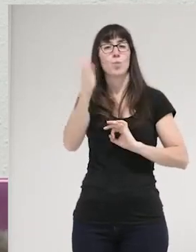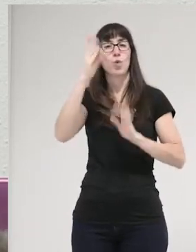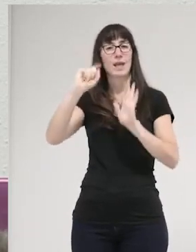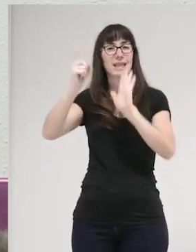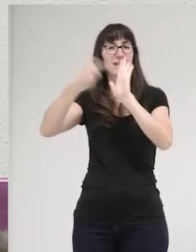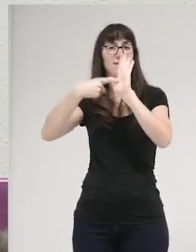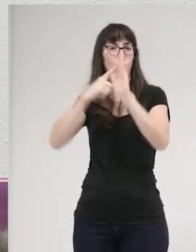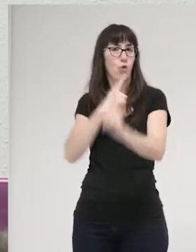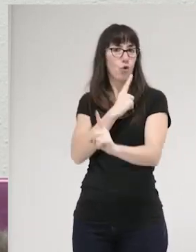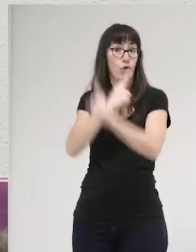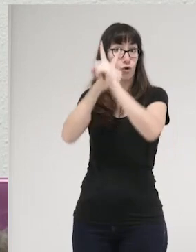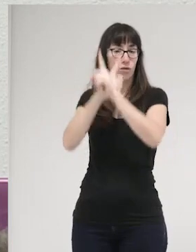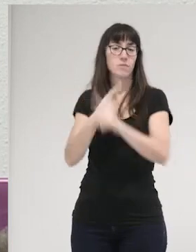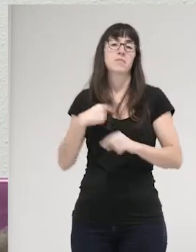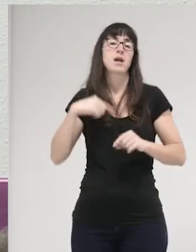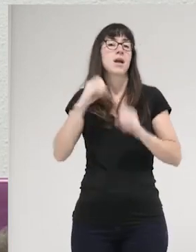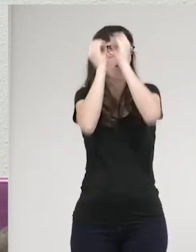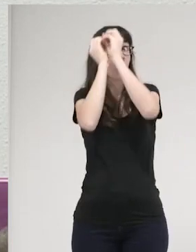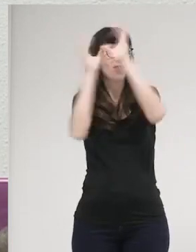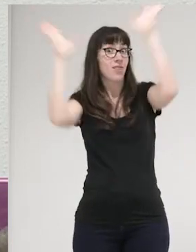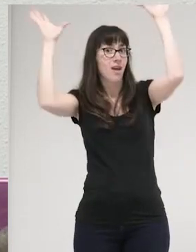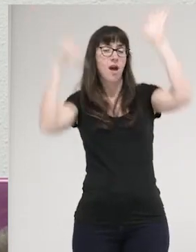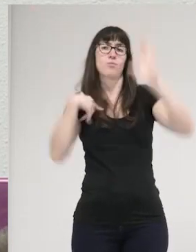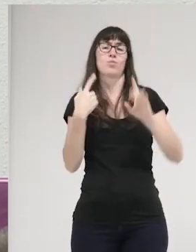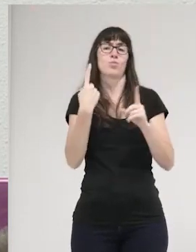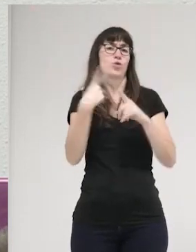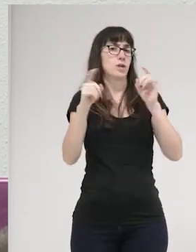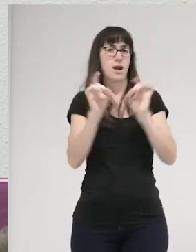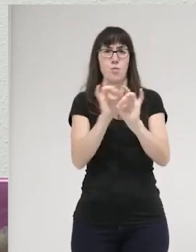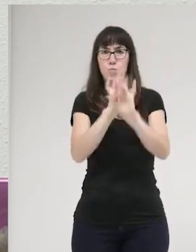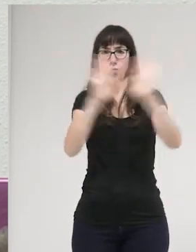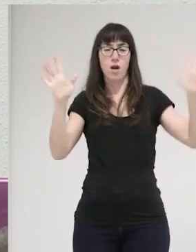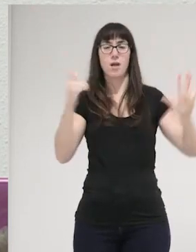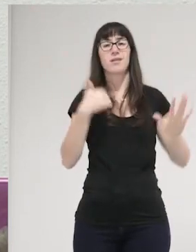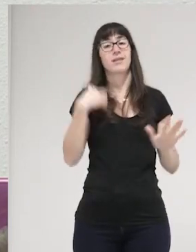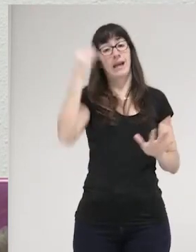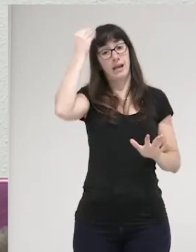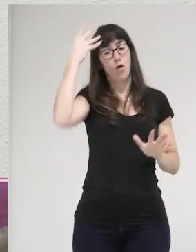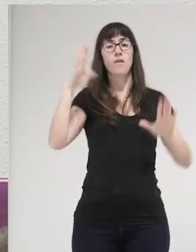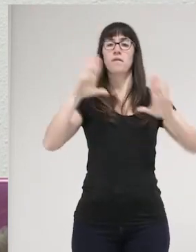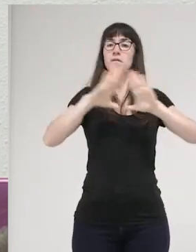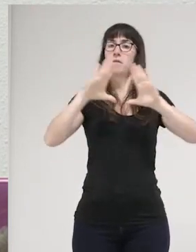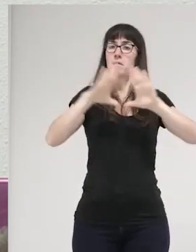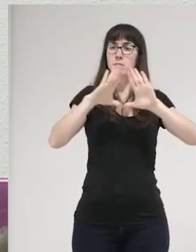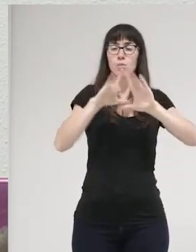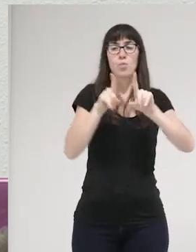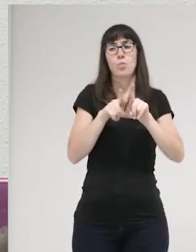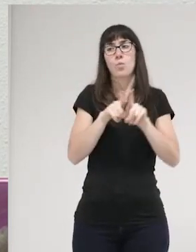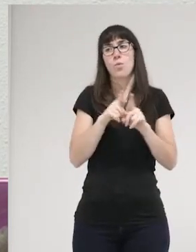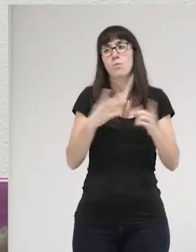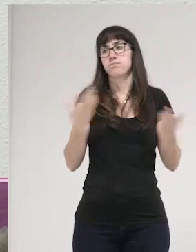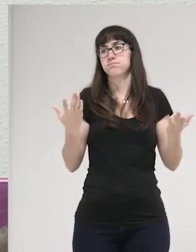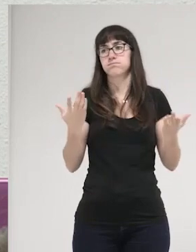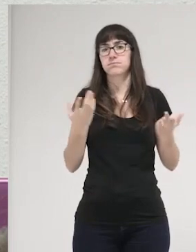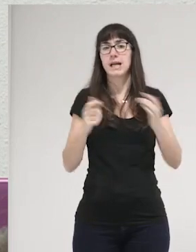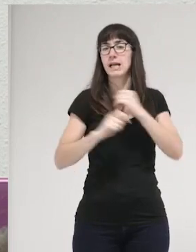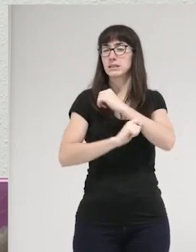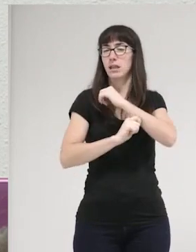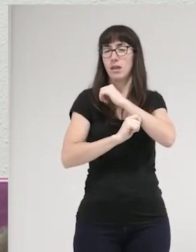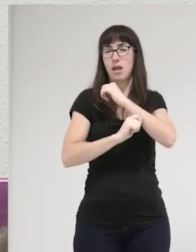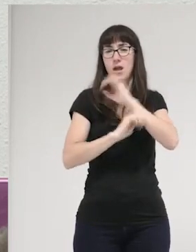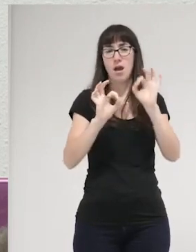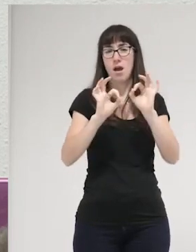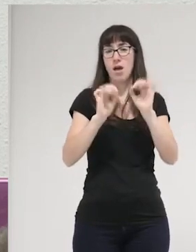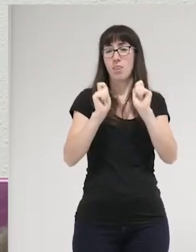Mi idea, bueno, parto de una idea que sí que quiero dejar clara, que es que pienso que el feminismo es una valiosísima estrategia